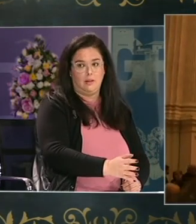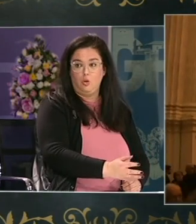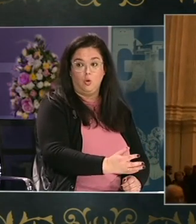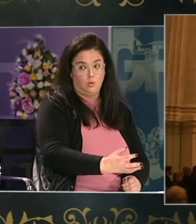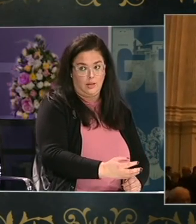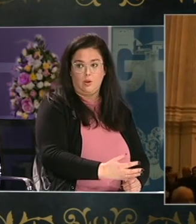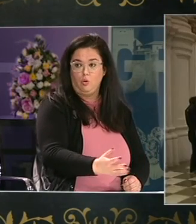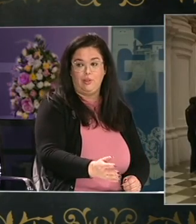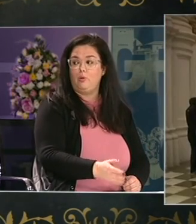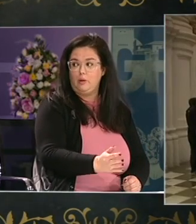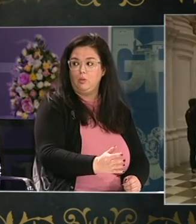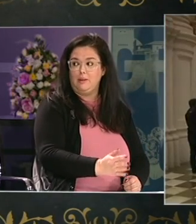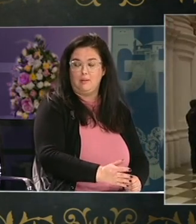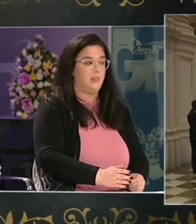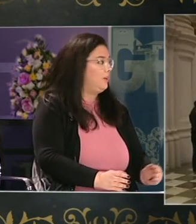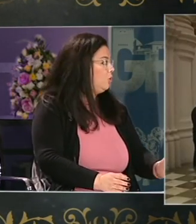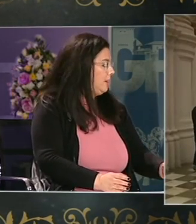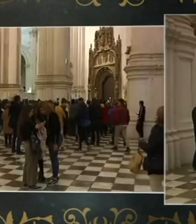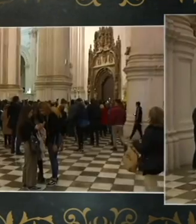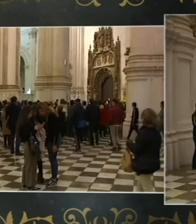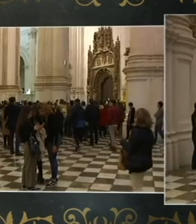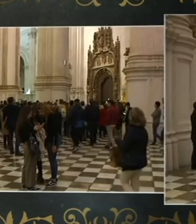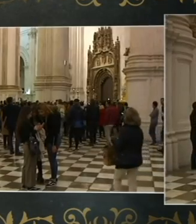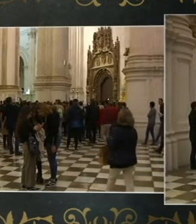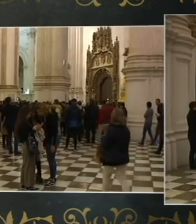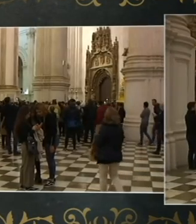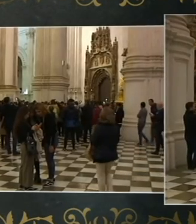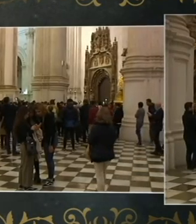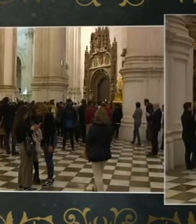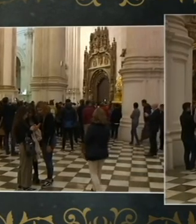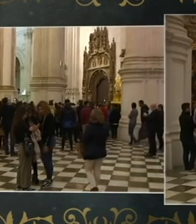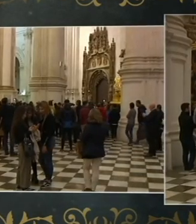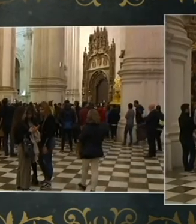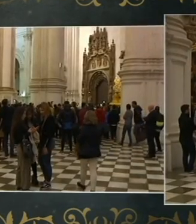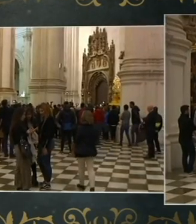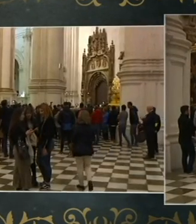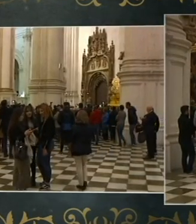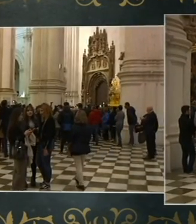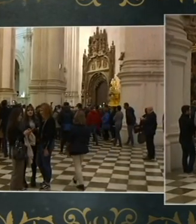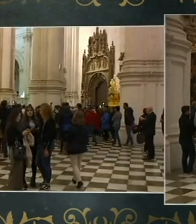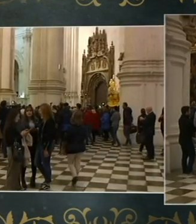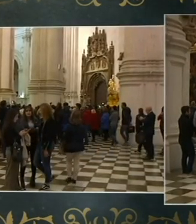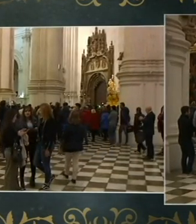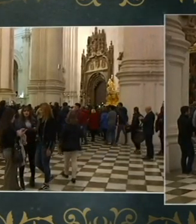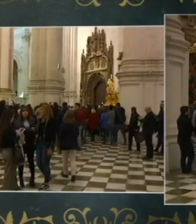hermandad no era conocedora en última instancia de lo que se pretendía o no se pretendía y